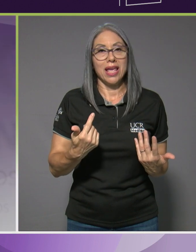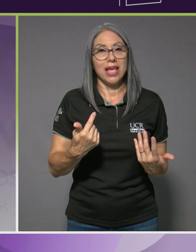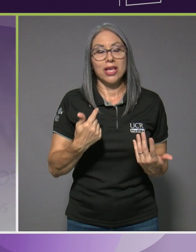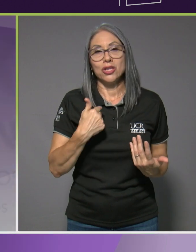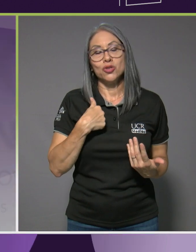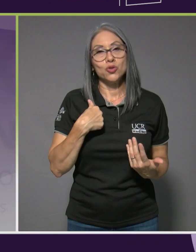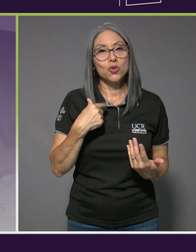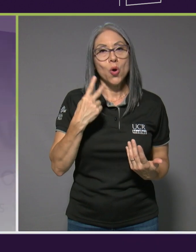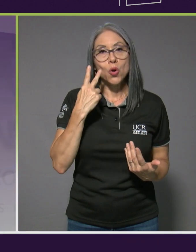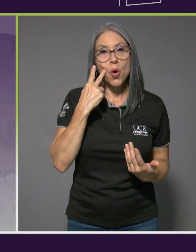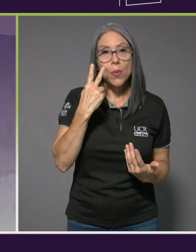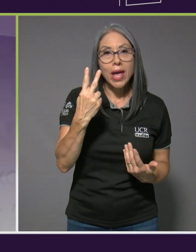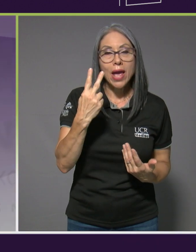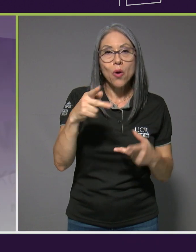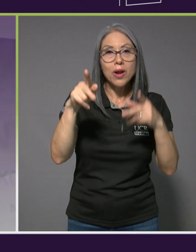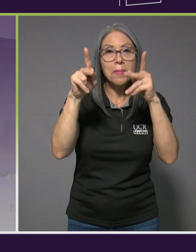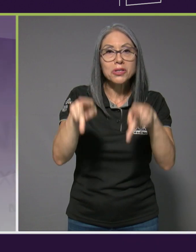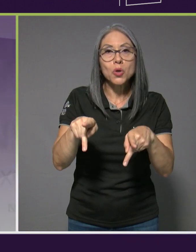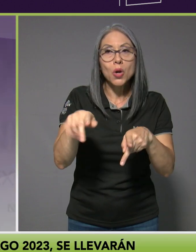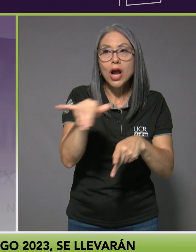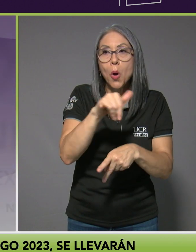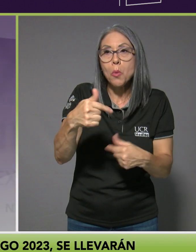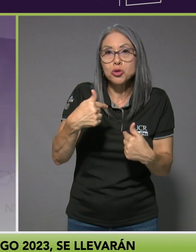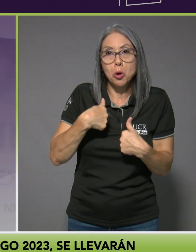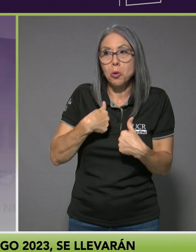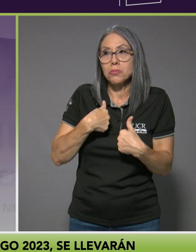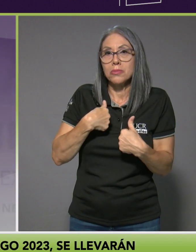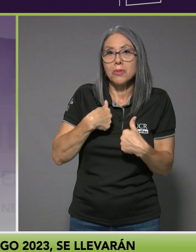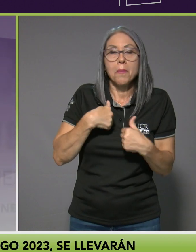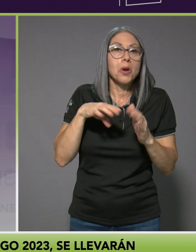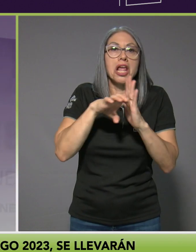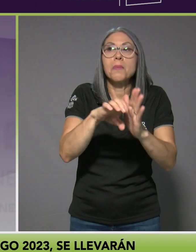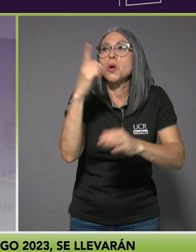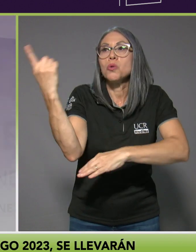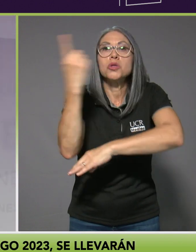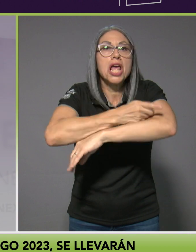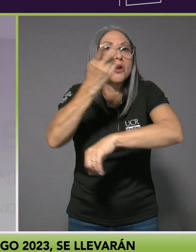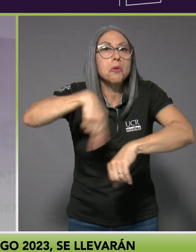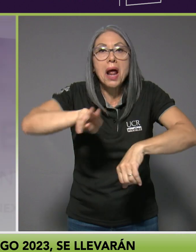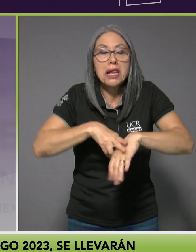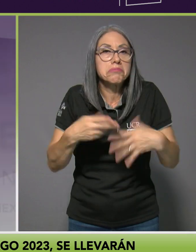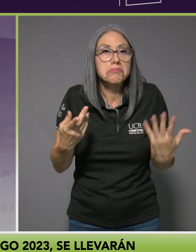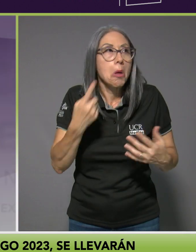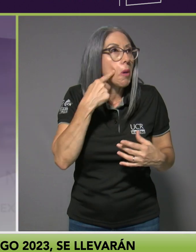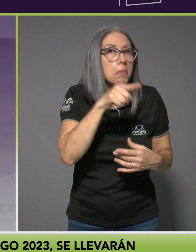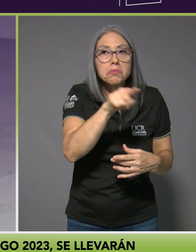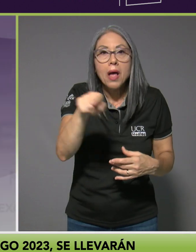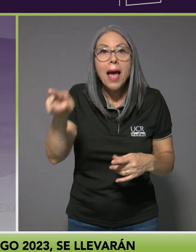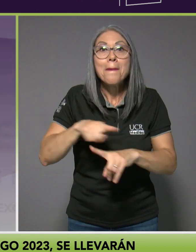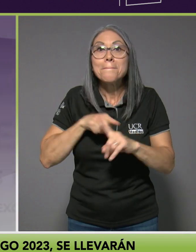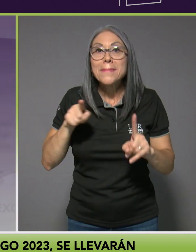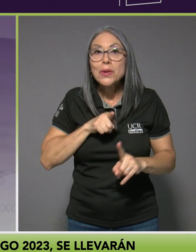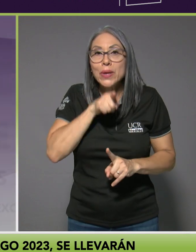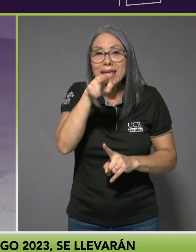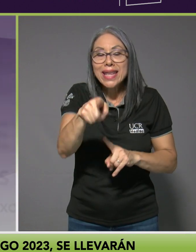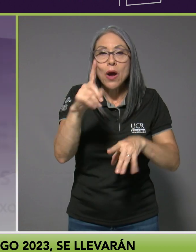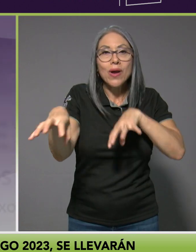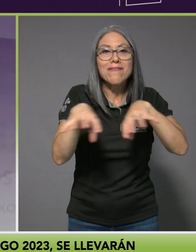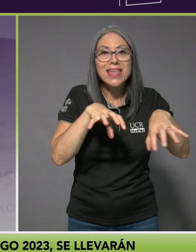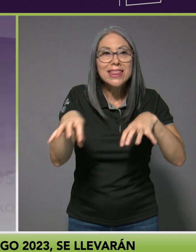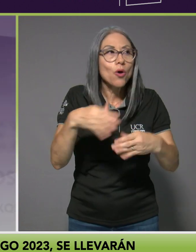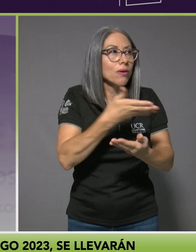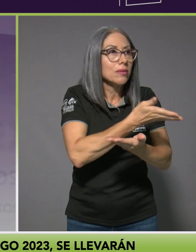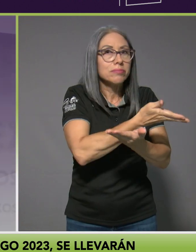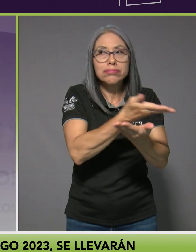en un día normal. Entonces estar en un evento donde estoy rodeada de gente que entiende